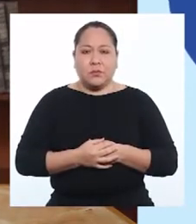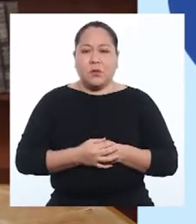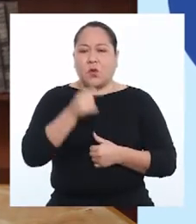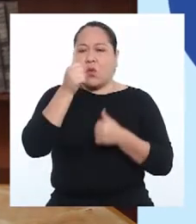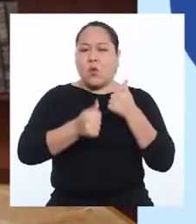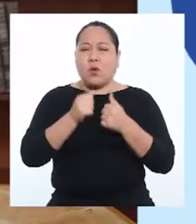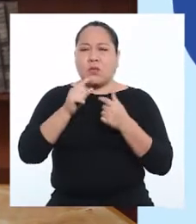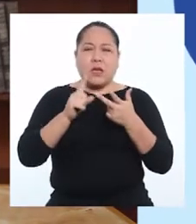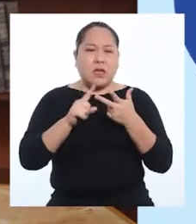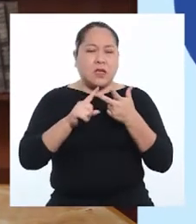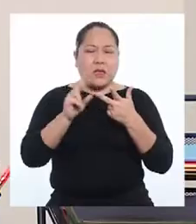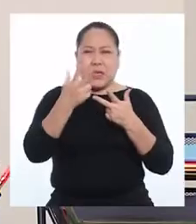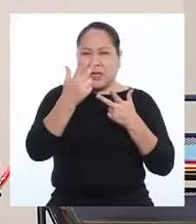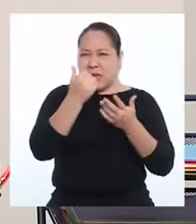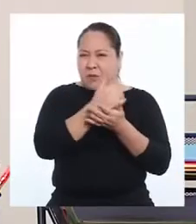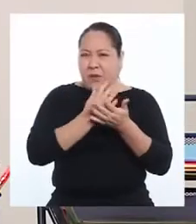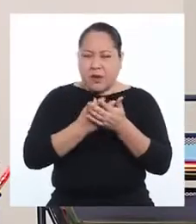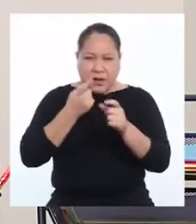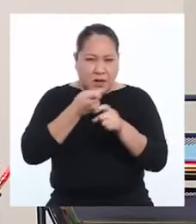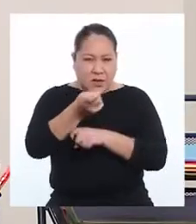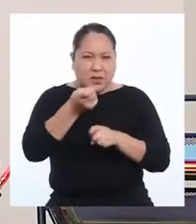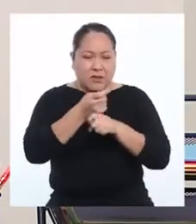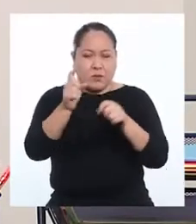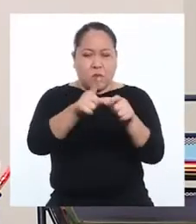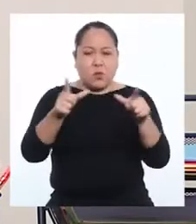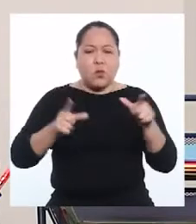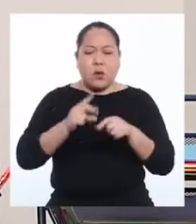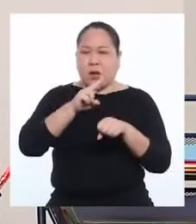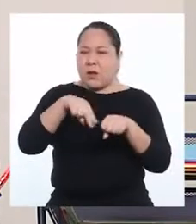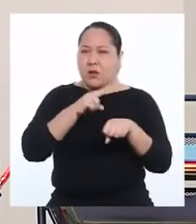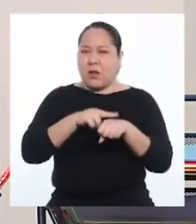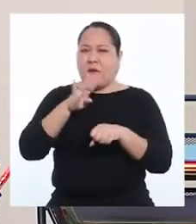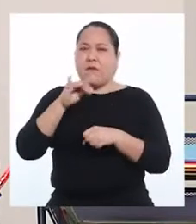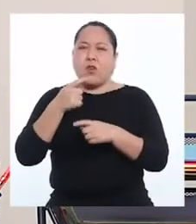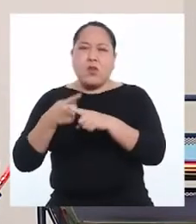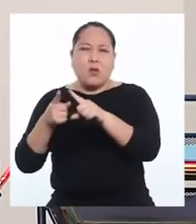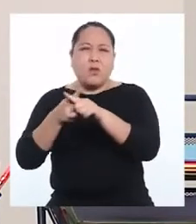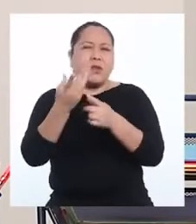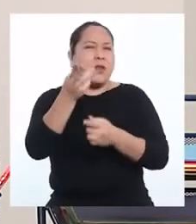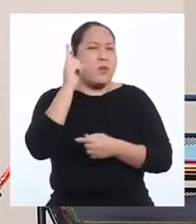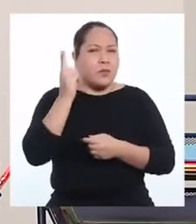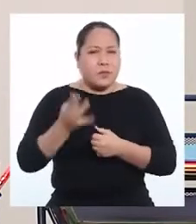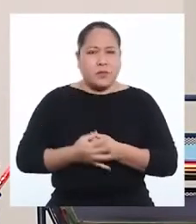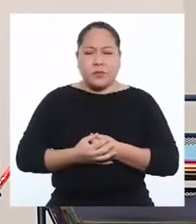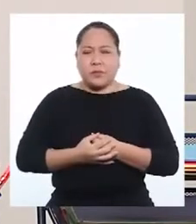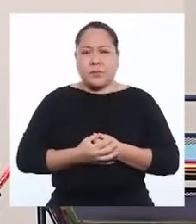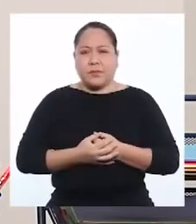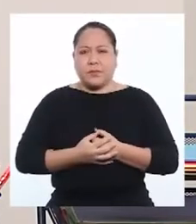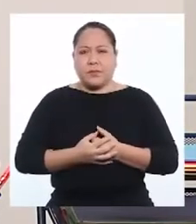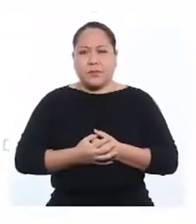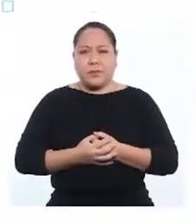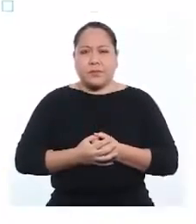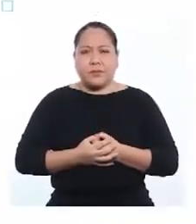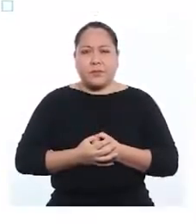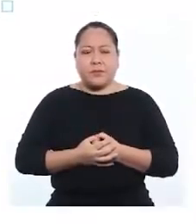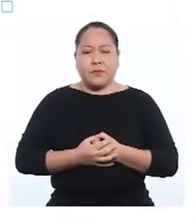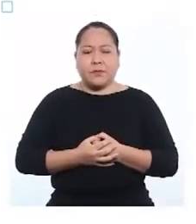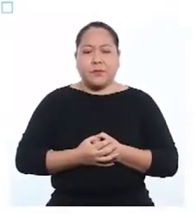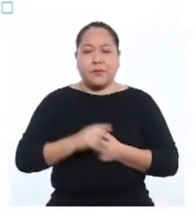sostenible. ¿Cuál es el tercer factor que afecta nuestros espacios naturales y biodiversidad, profesora?